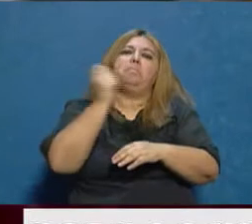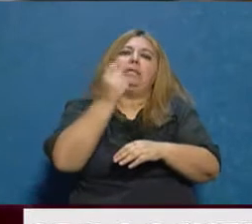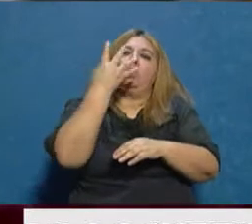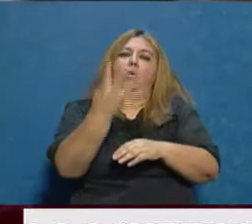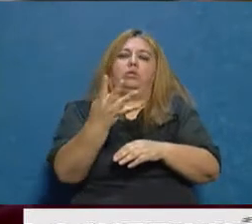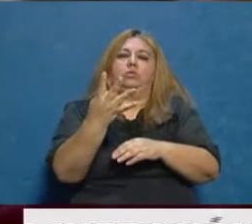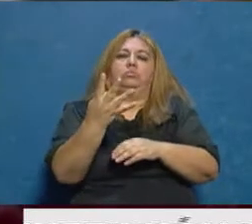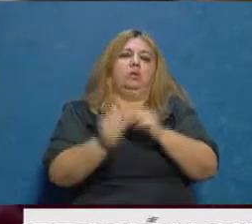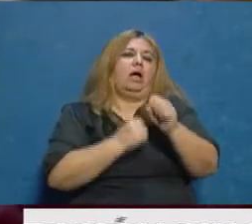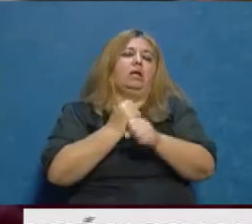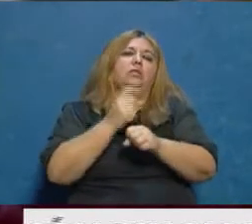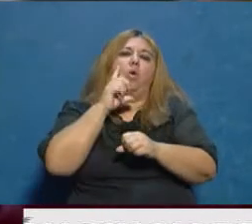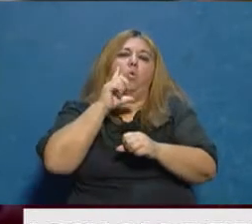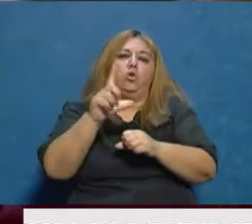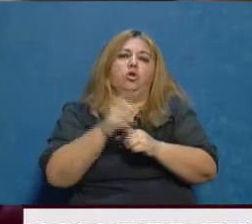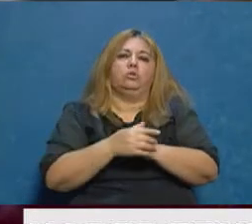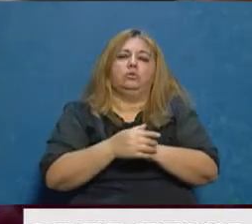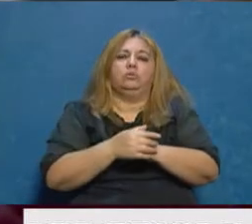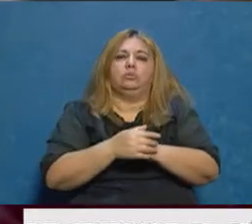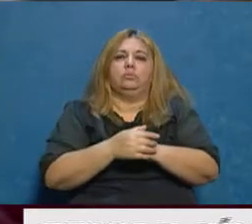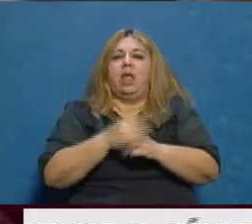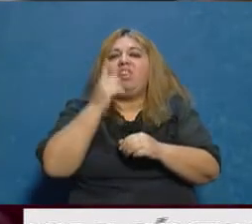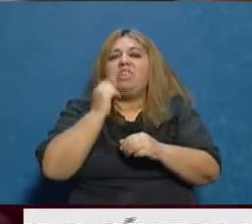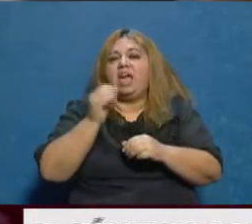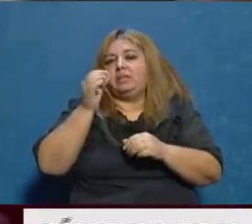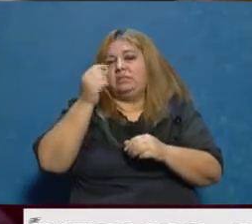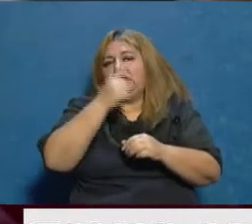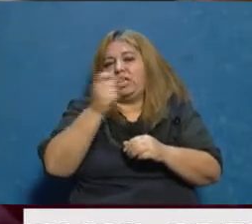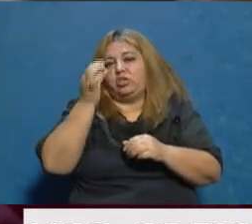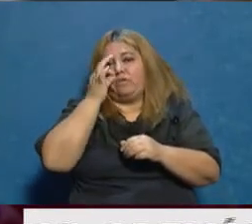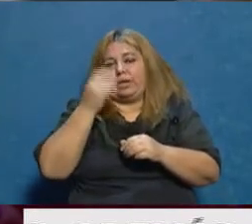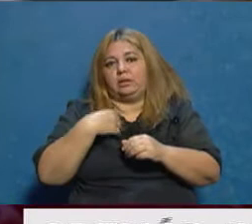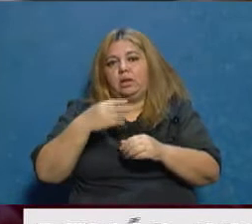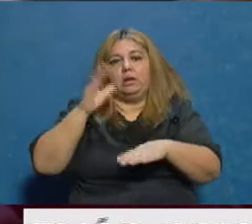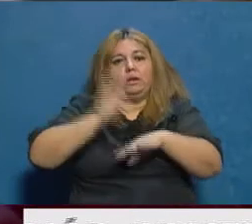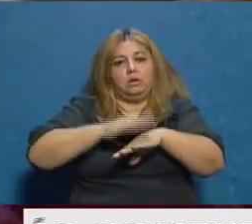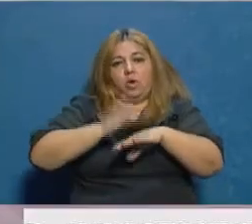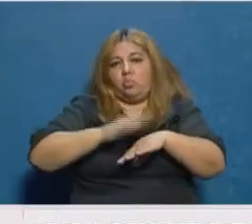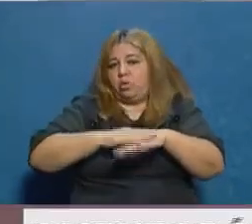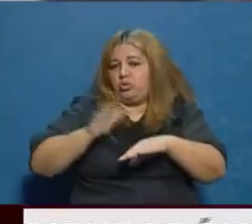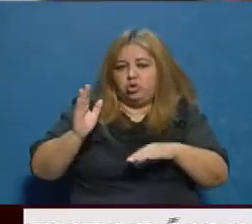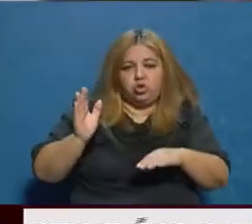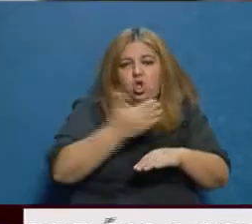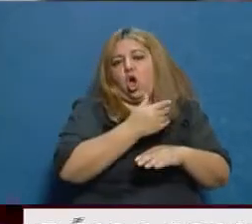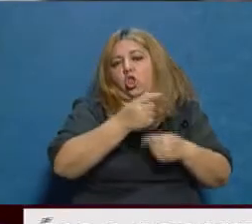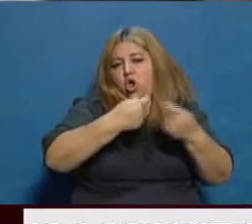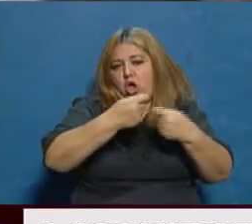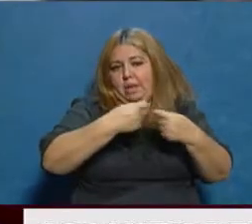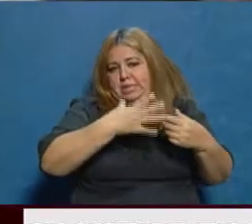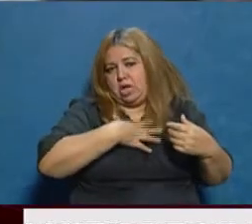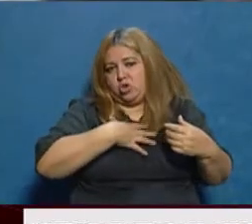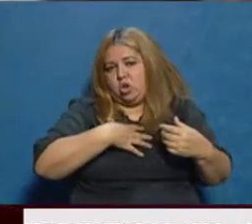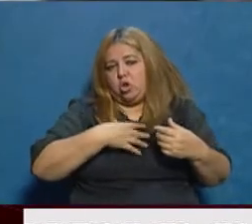meses. Por cuatro meses, son 120 días, con un compromiso de todos los empresarios de no despedir a ningún trabajador. A los